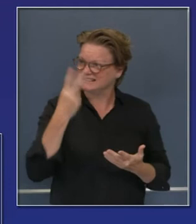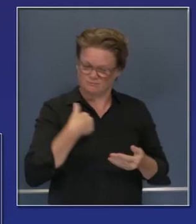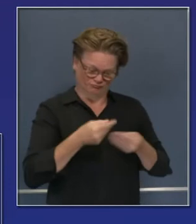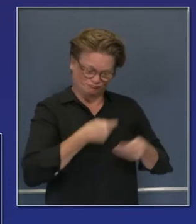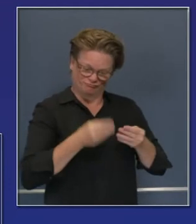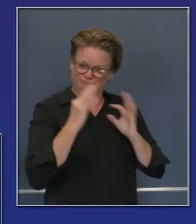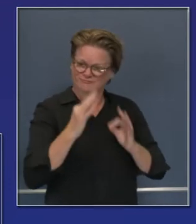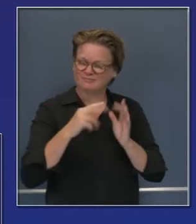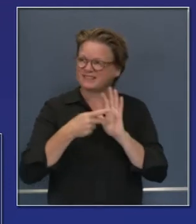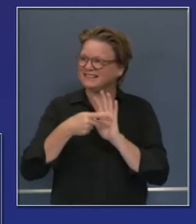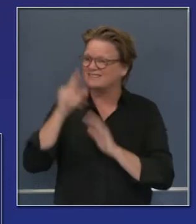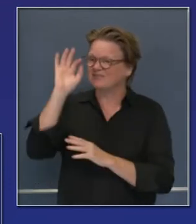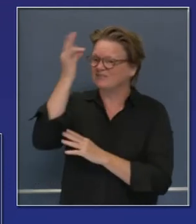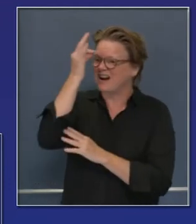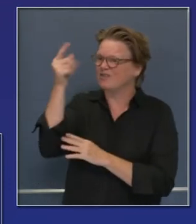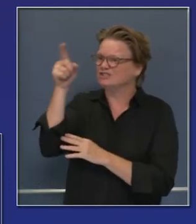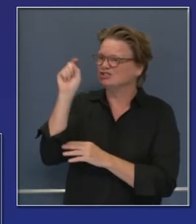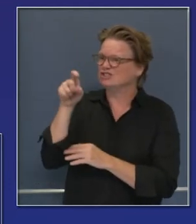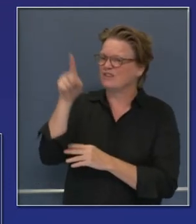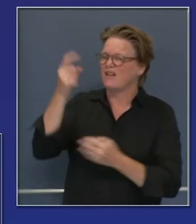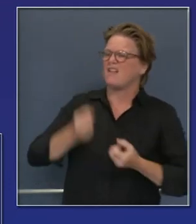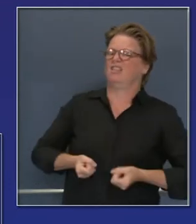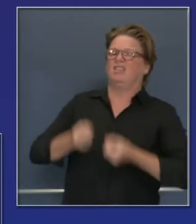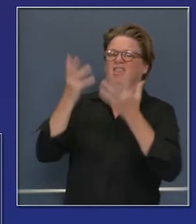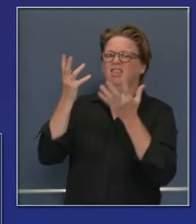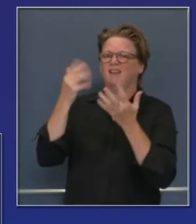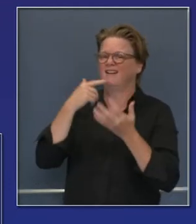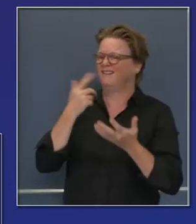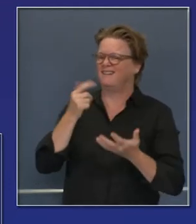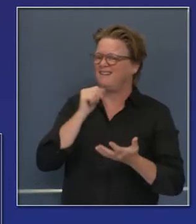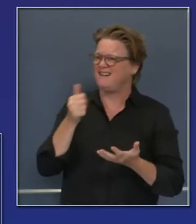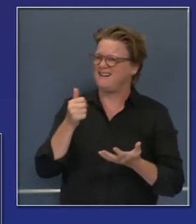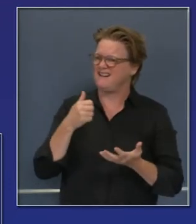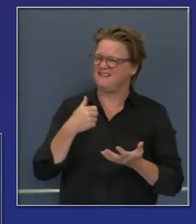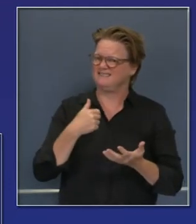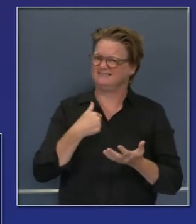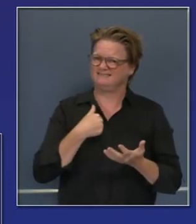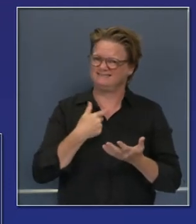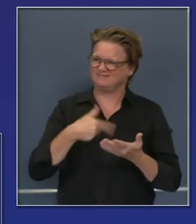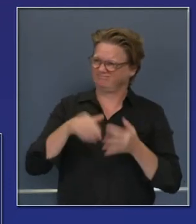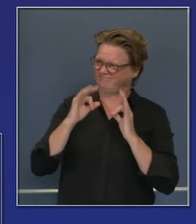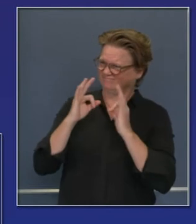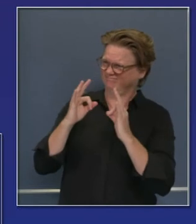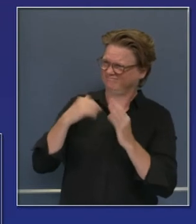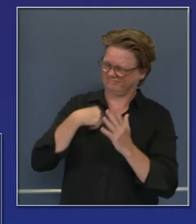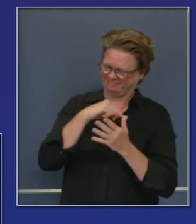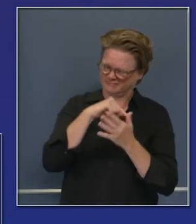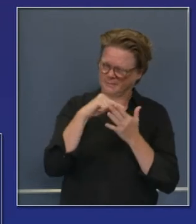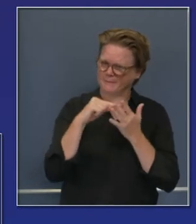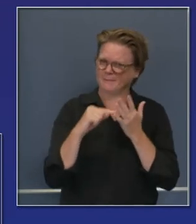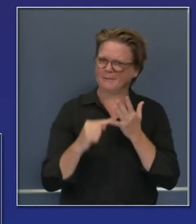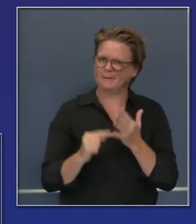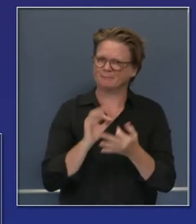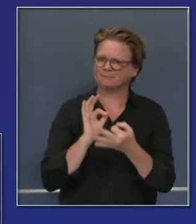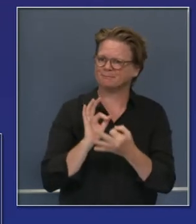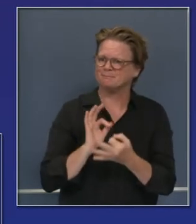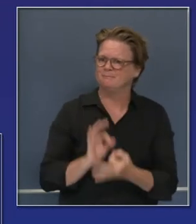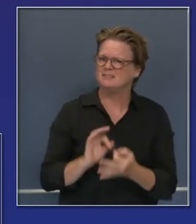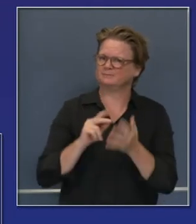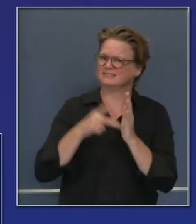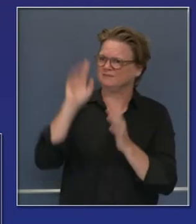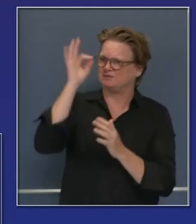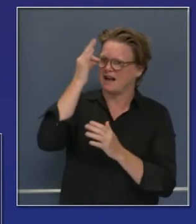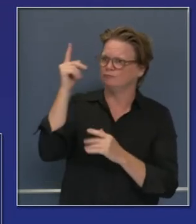inspirar entonces con nuestros esfuerzos y usar estos esfuerzos a nivel de mercado trabajando fuera del estado también para incluir a otros